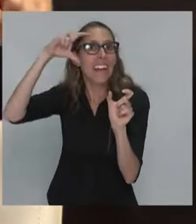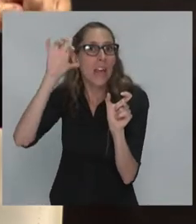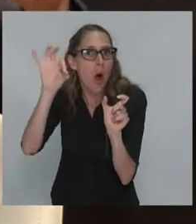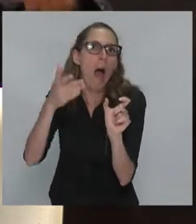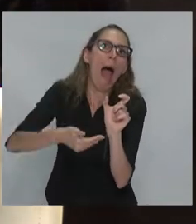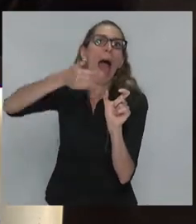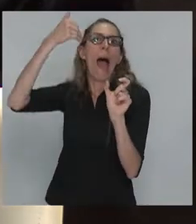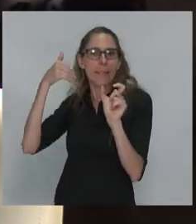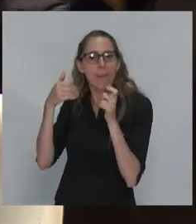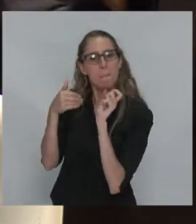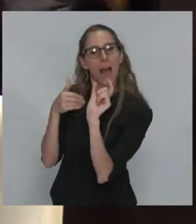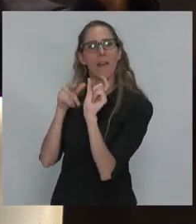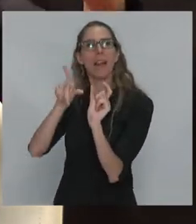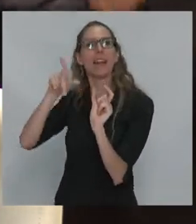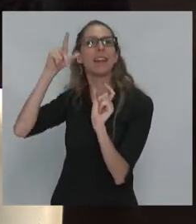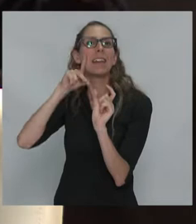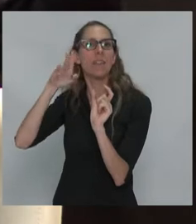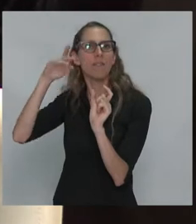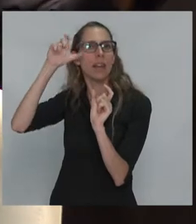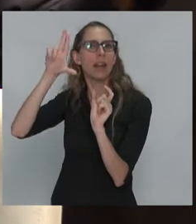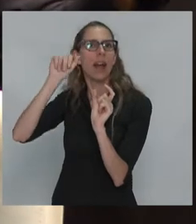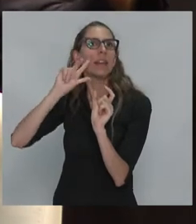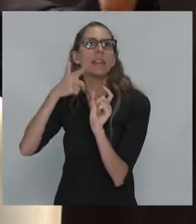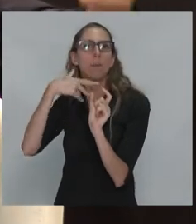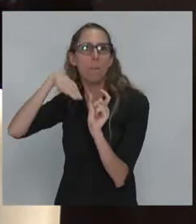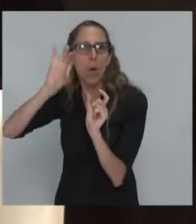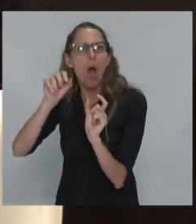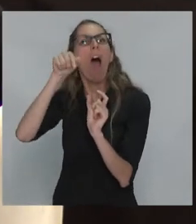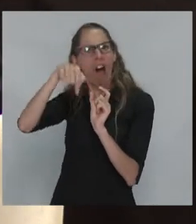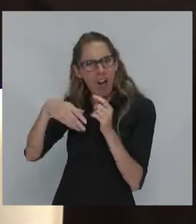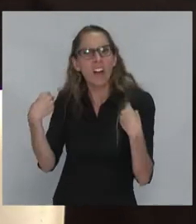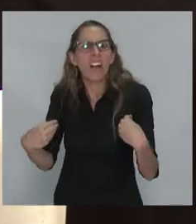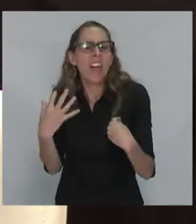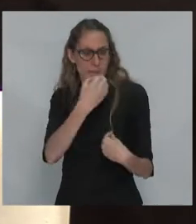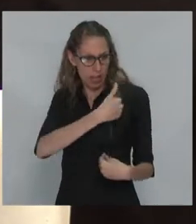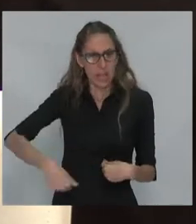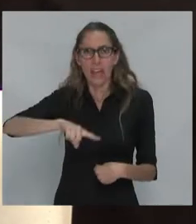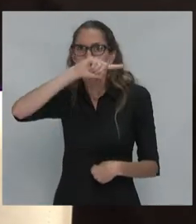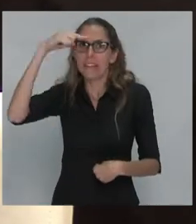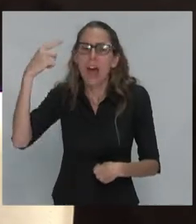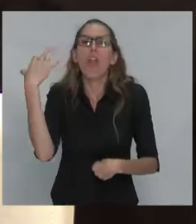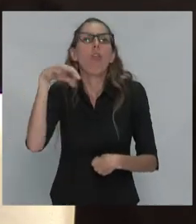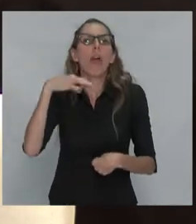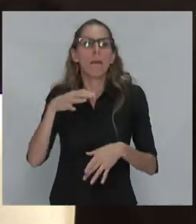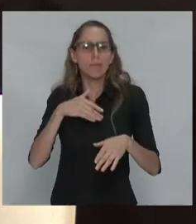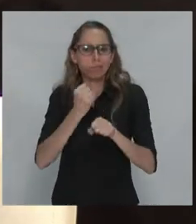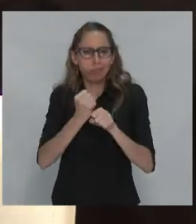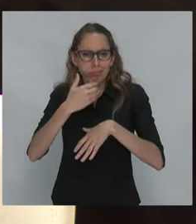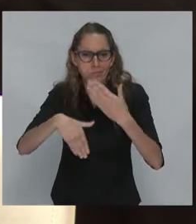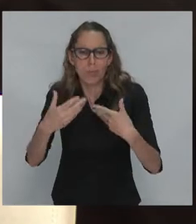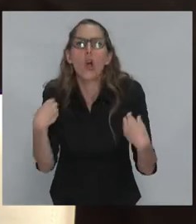Ahora el neoliberalismo es aceptar el Estado, pero que debe funcionar con las reglas del